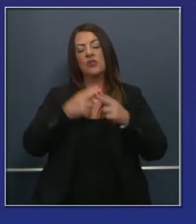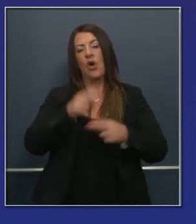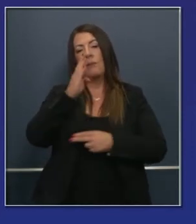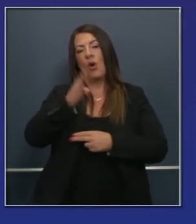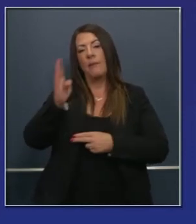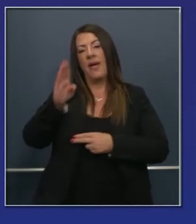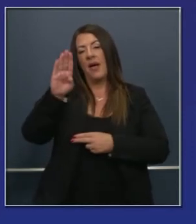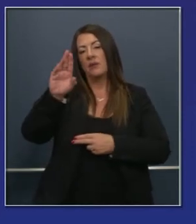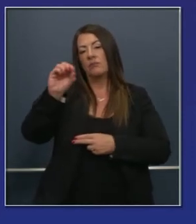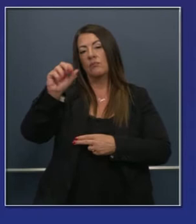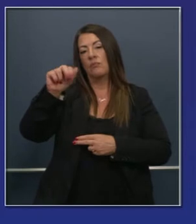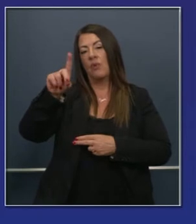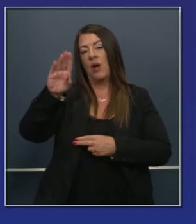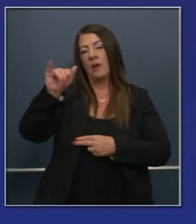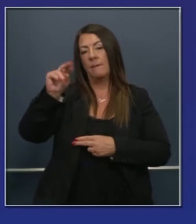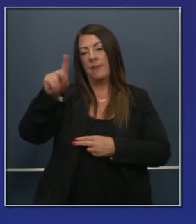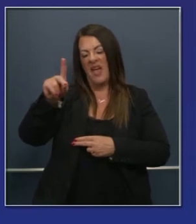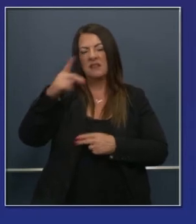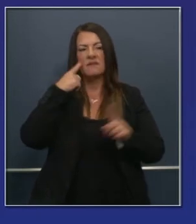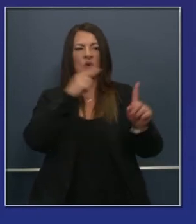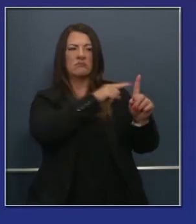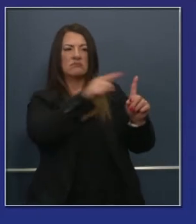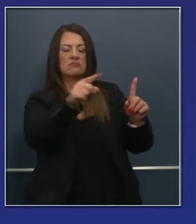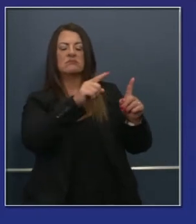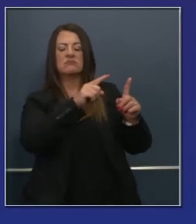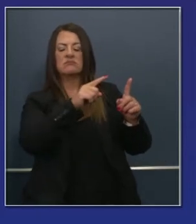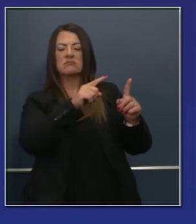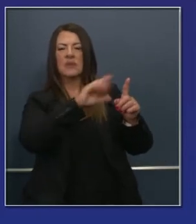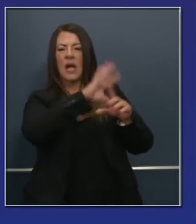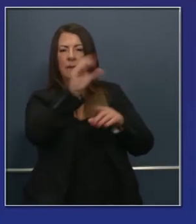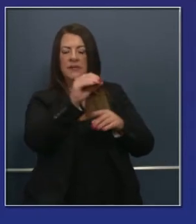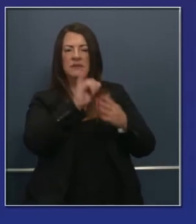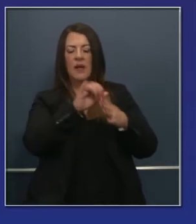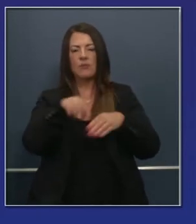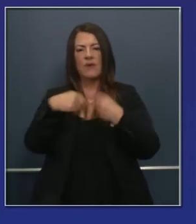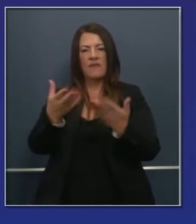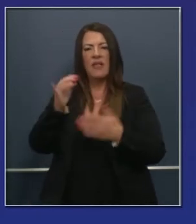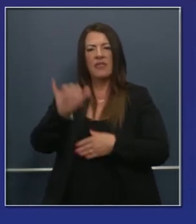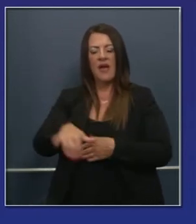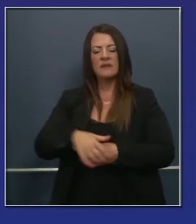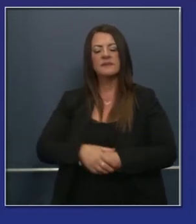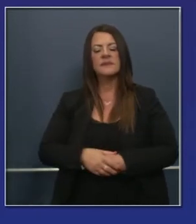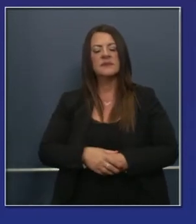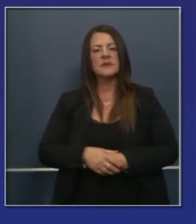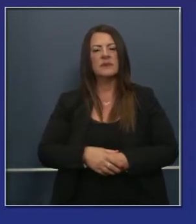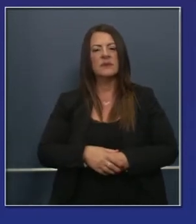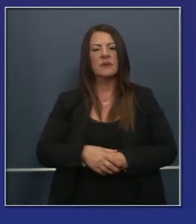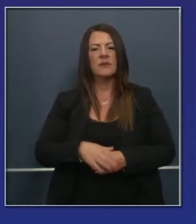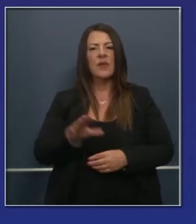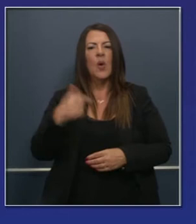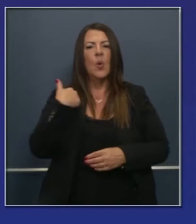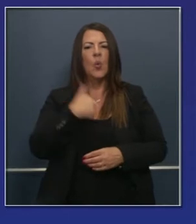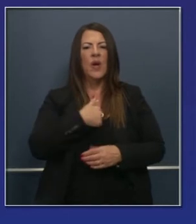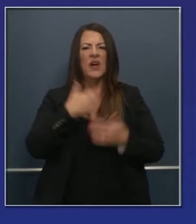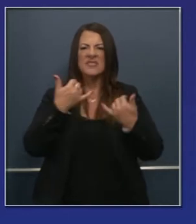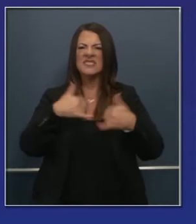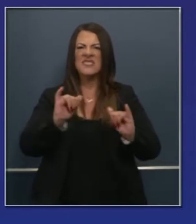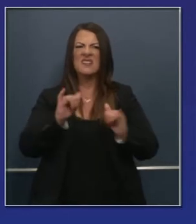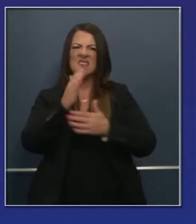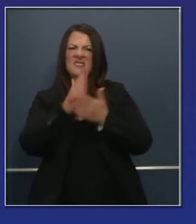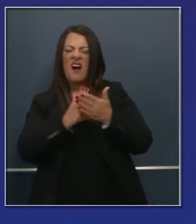visto este consejo del Internet de alta velocidad. Fue concebido en un mundo que ya no existe.